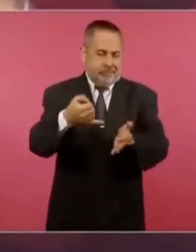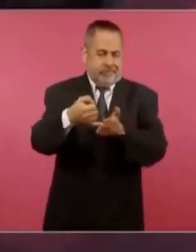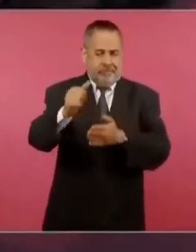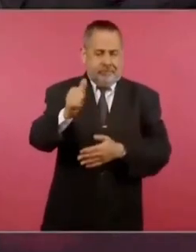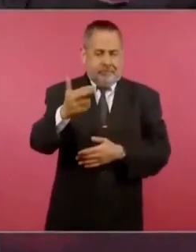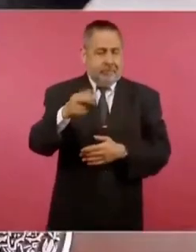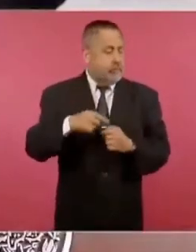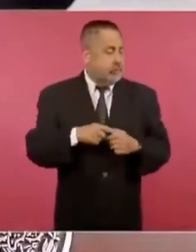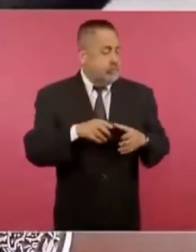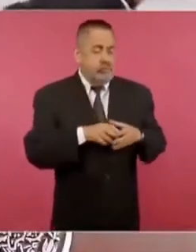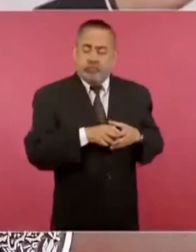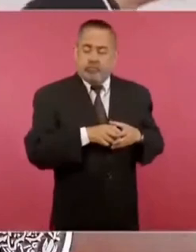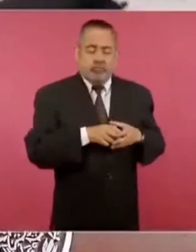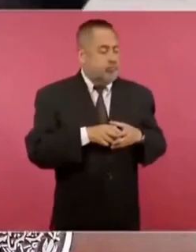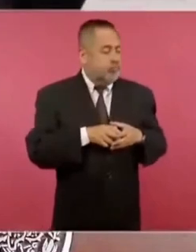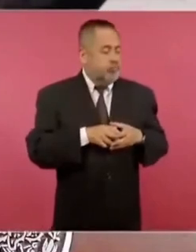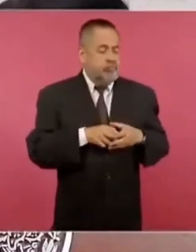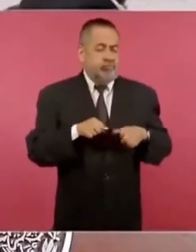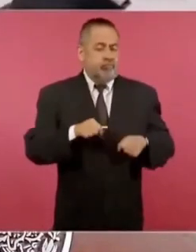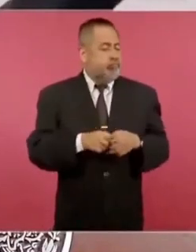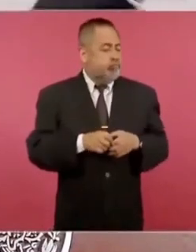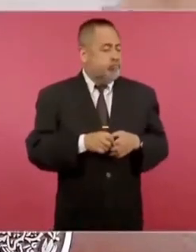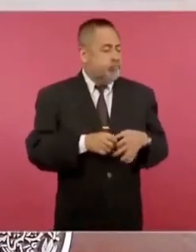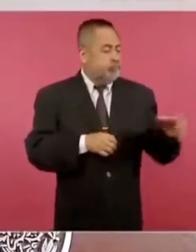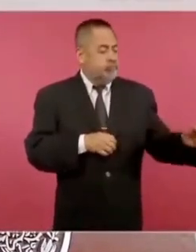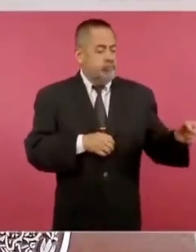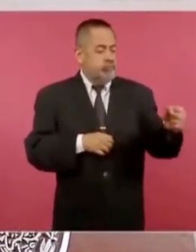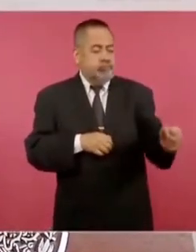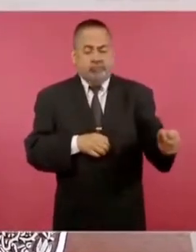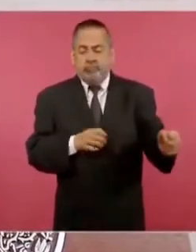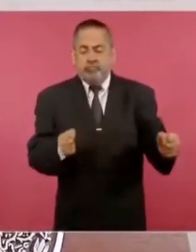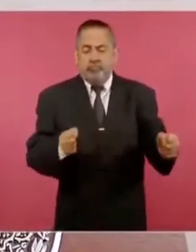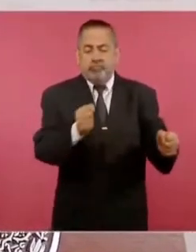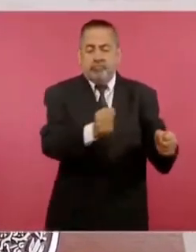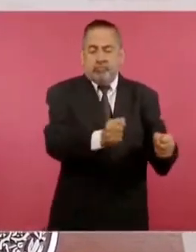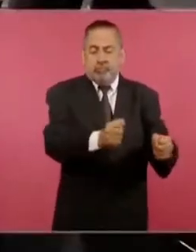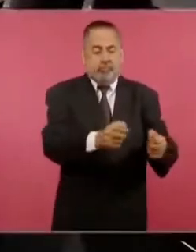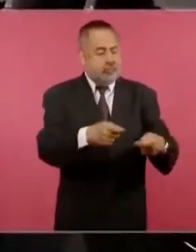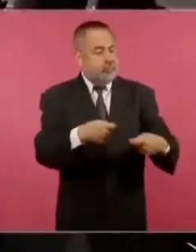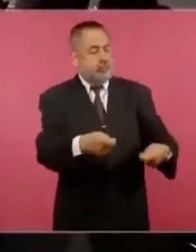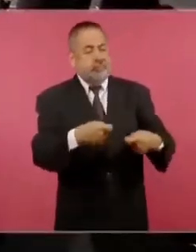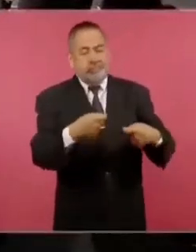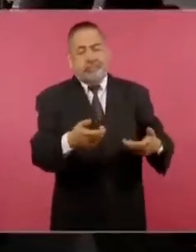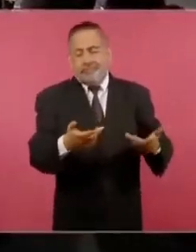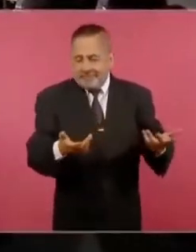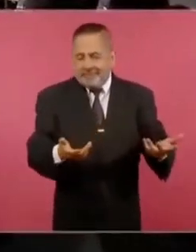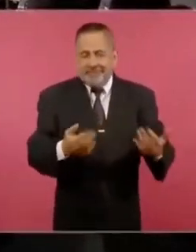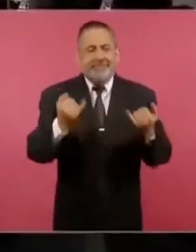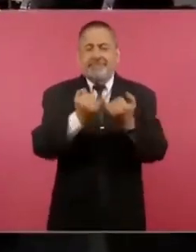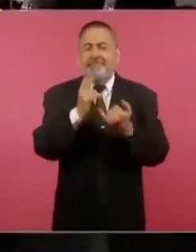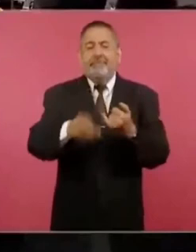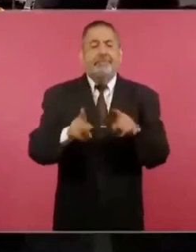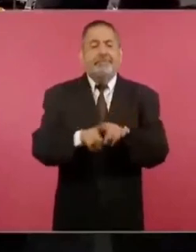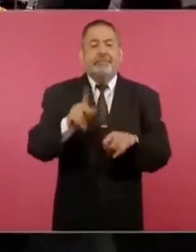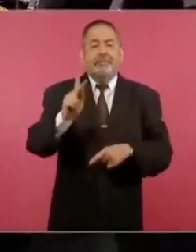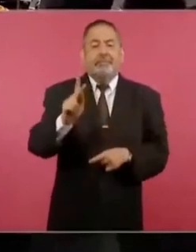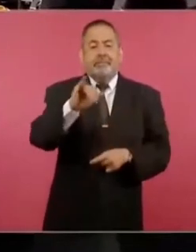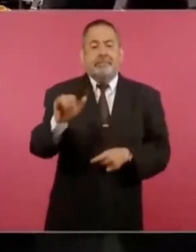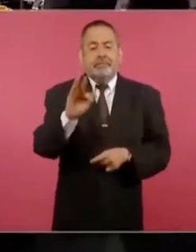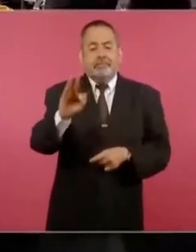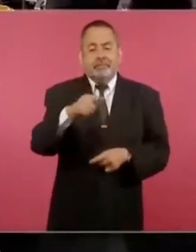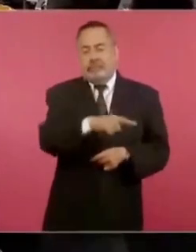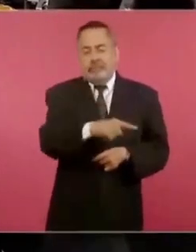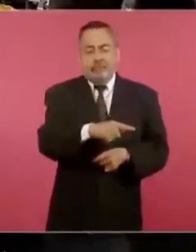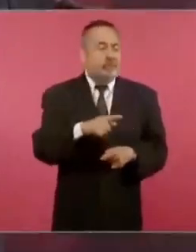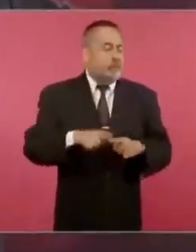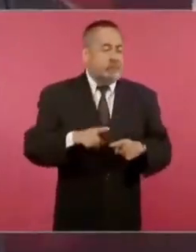ellos tenían esa concesión. Eso, como sucedió con el Poder Judicial, que